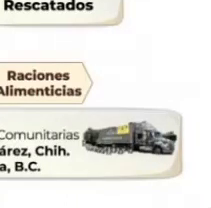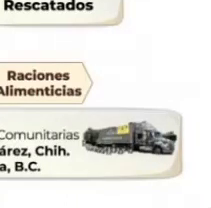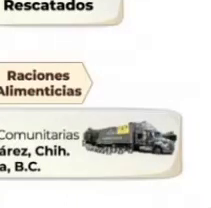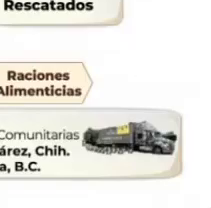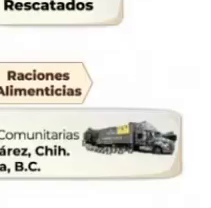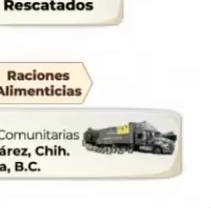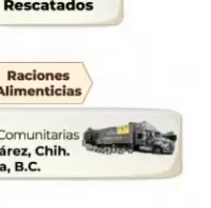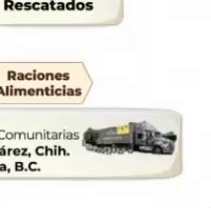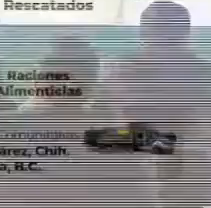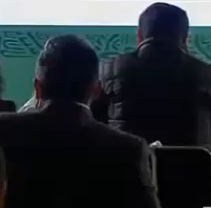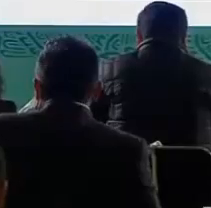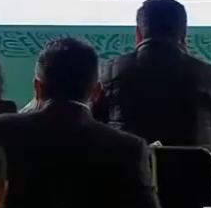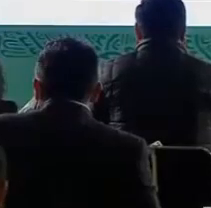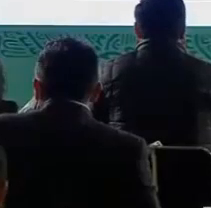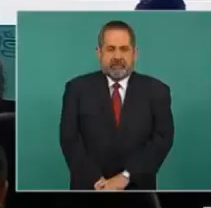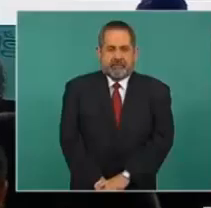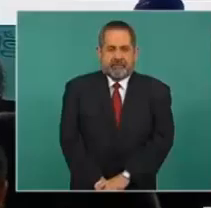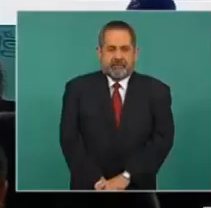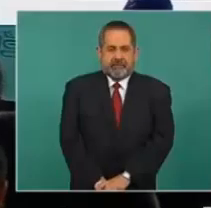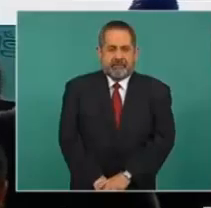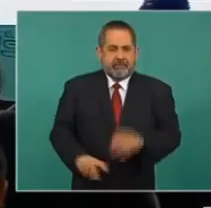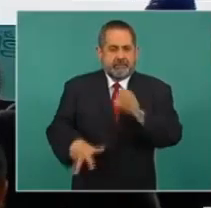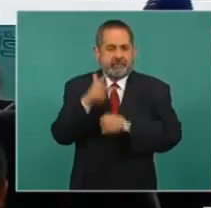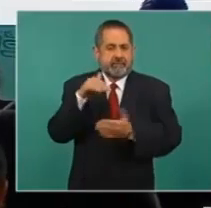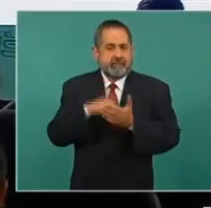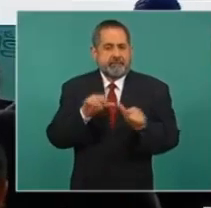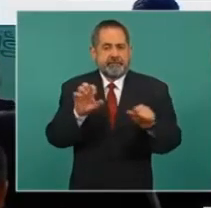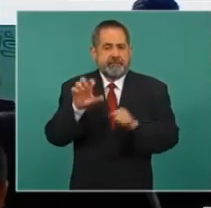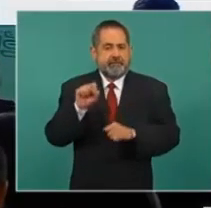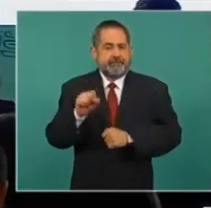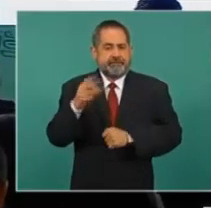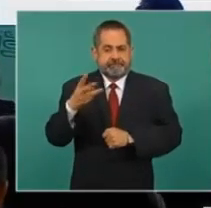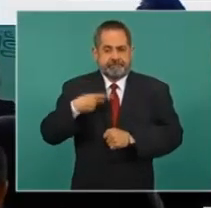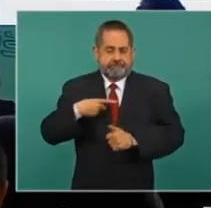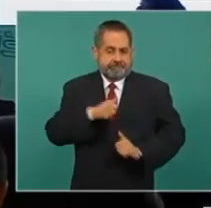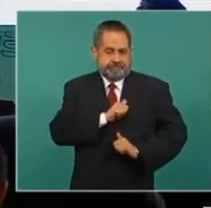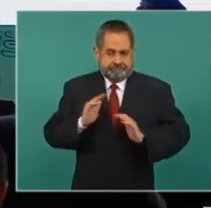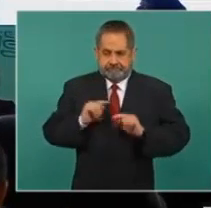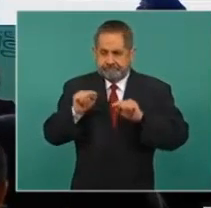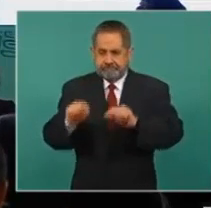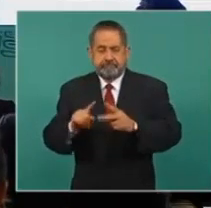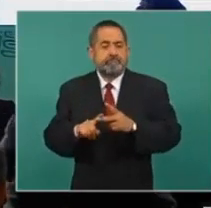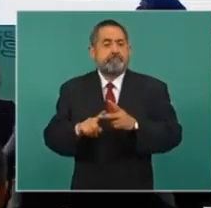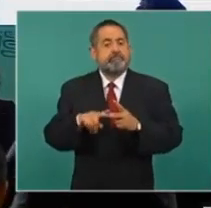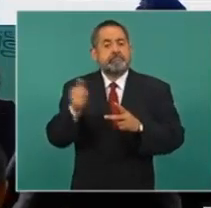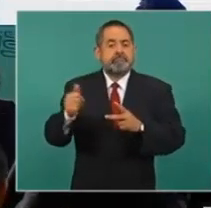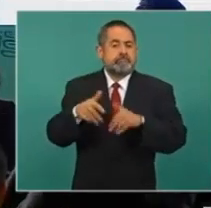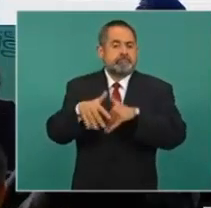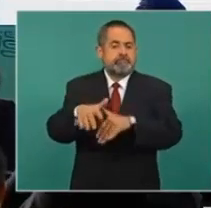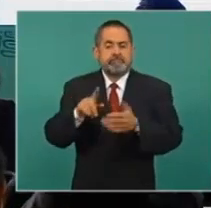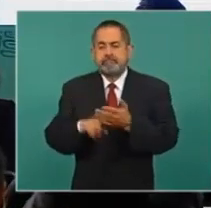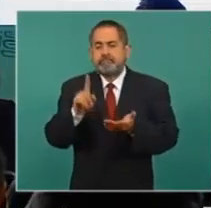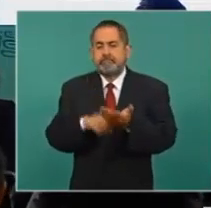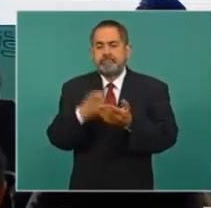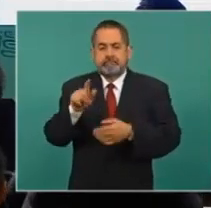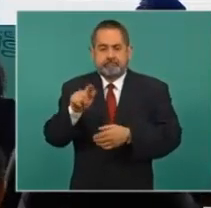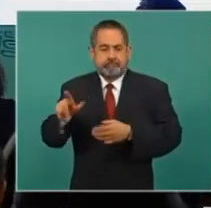por parte del ejército se tienen 13.663 hombres, de la Armada 1.077 y de la Guardia